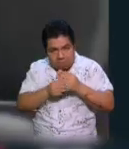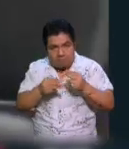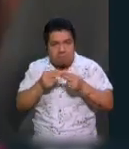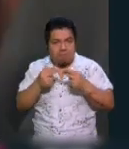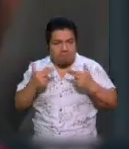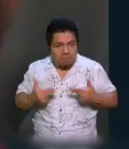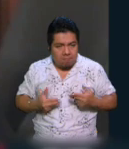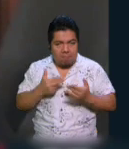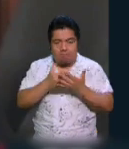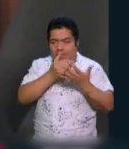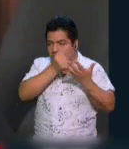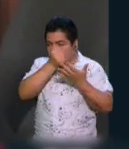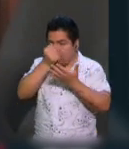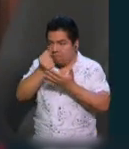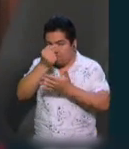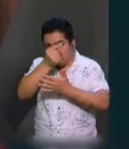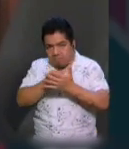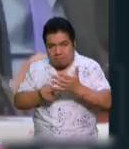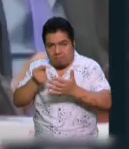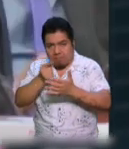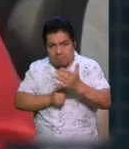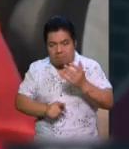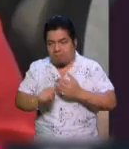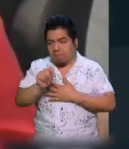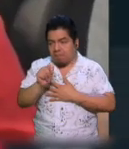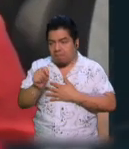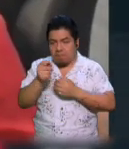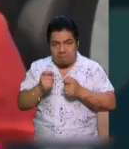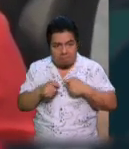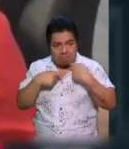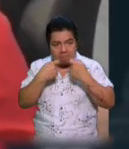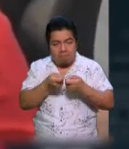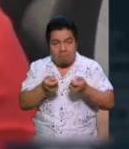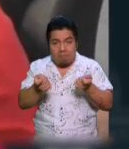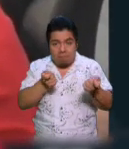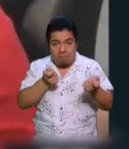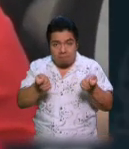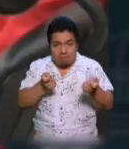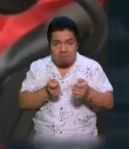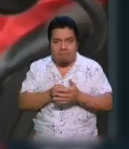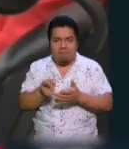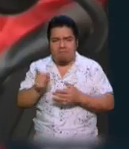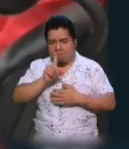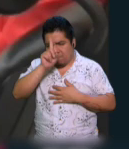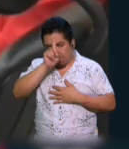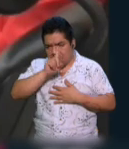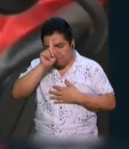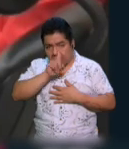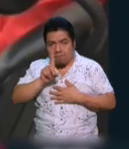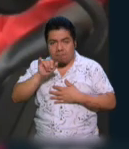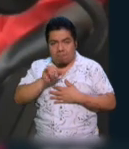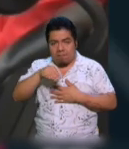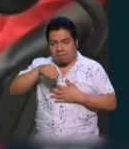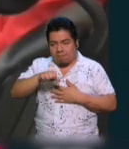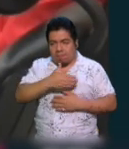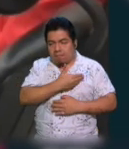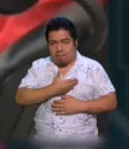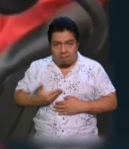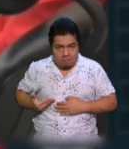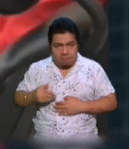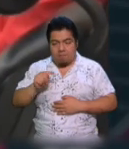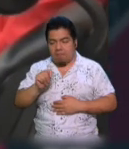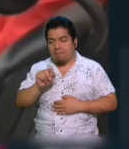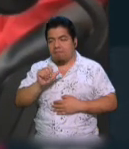financieros y presupuestales al Tribunal de Disciplina Judicial. En este contexto, estatal de la consejera presidenta del INE, Guadalupe Tadei,